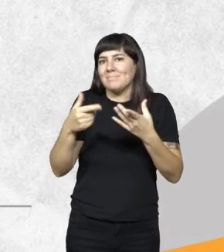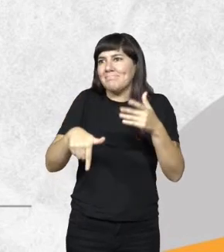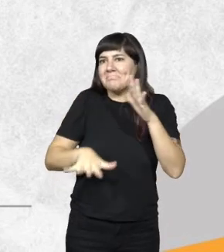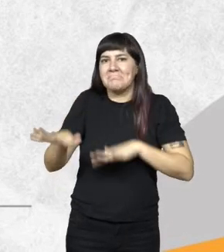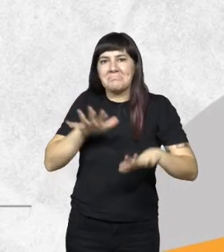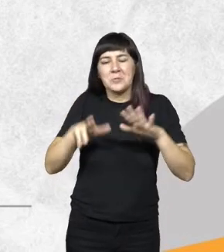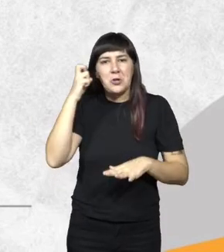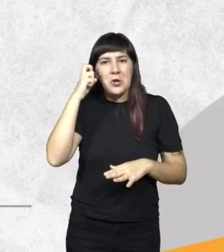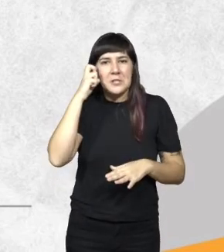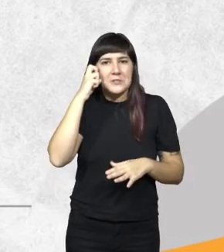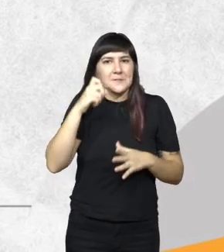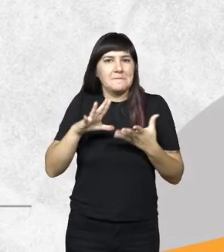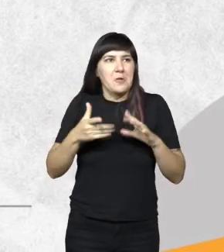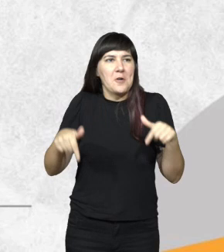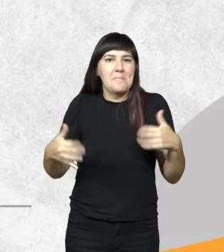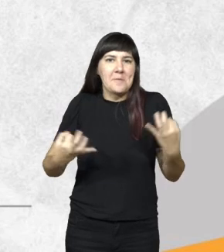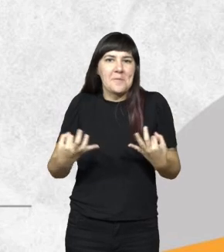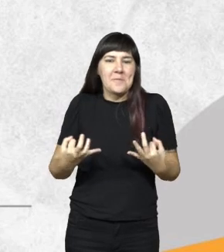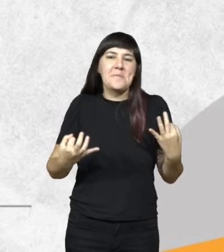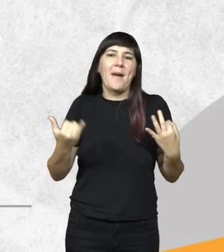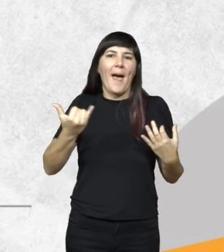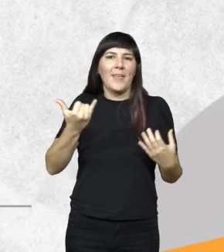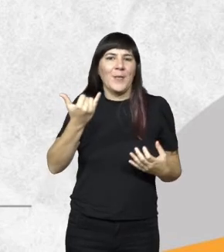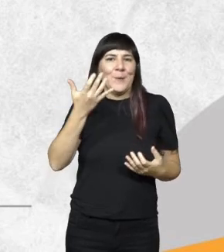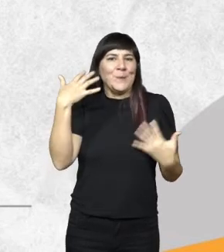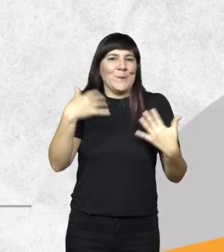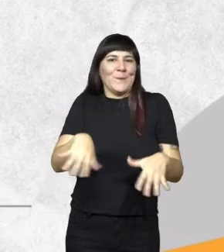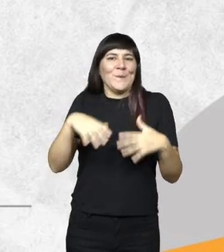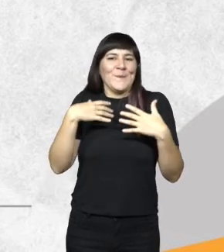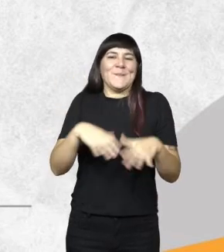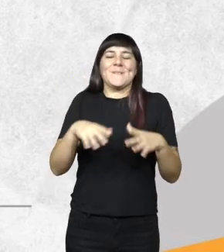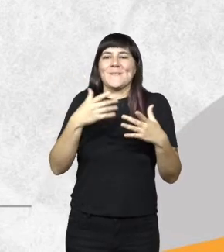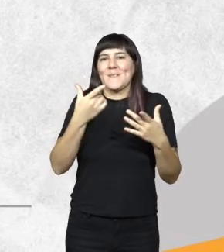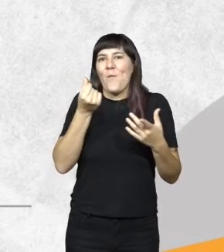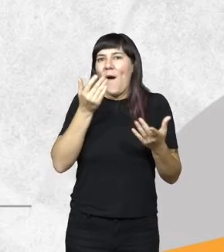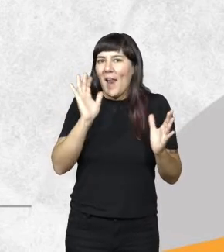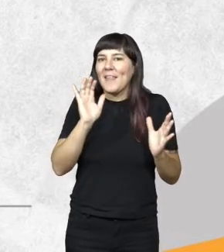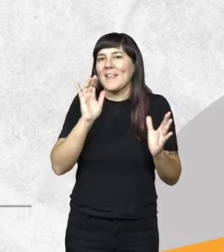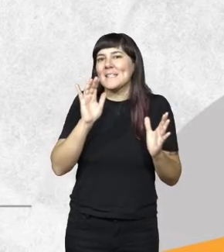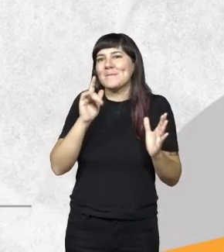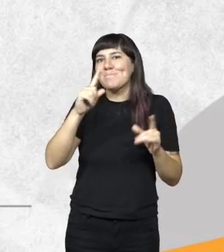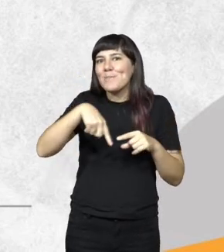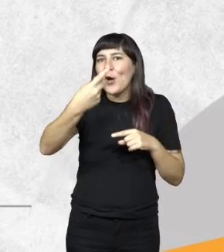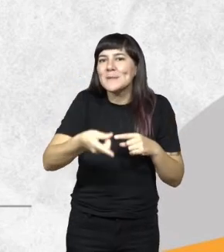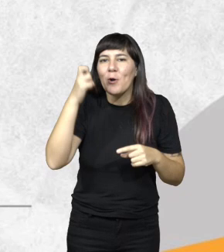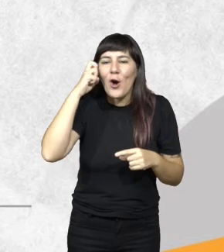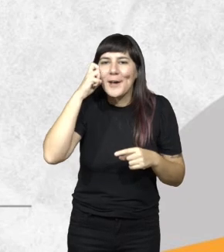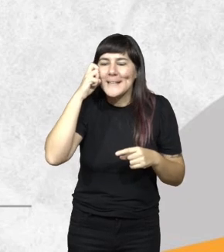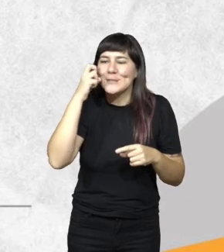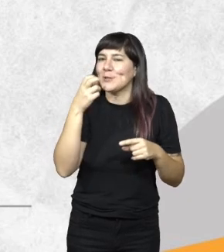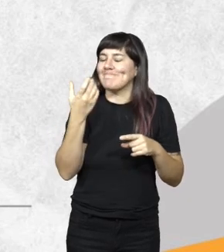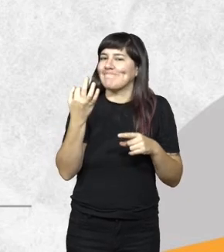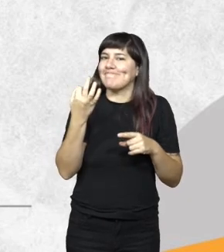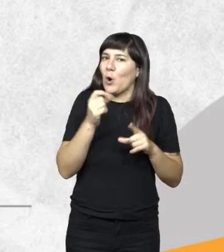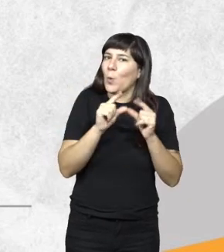magnitudes y que deja la vara muy alta para quien quiera realizar el próximo congreso internacional